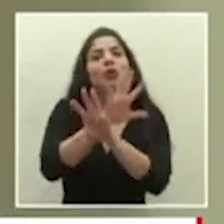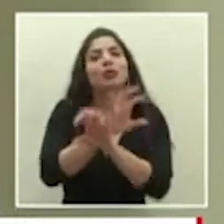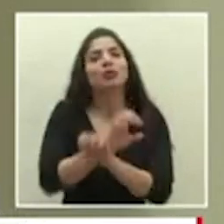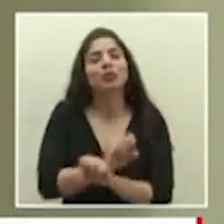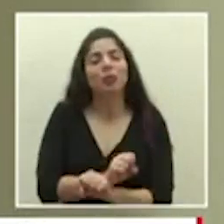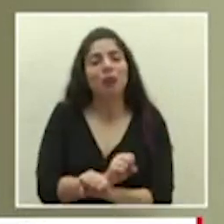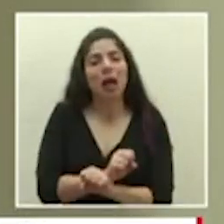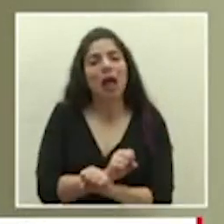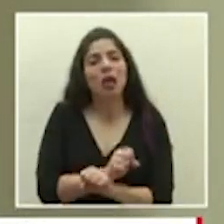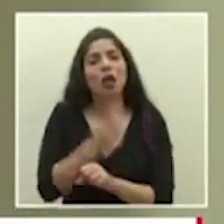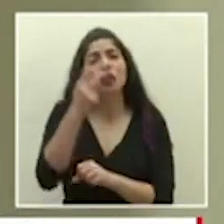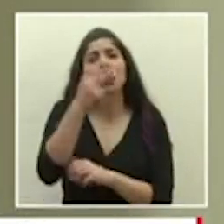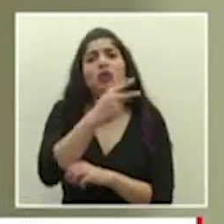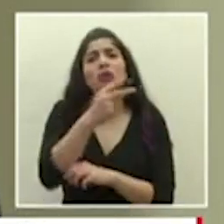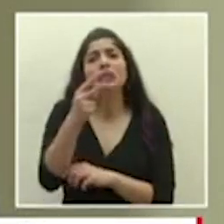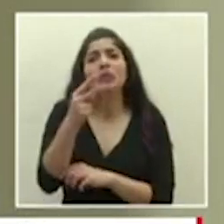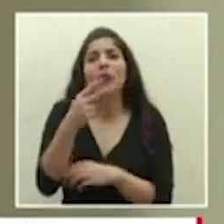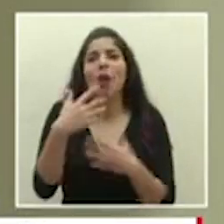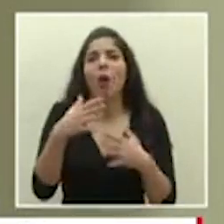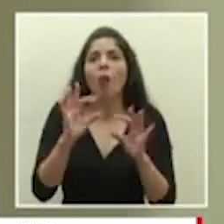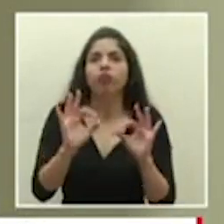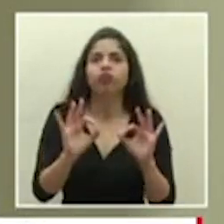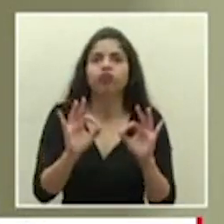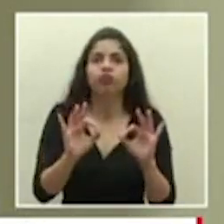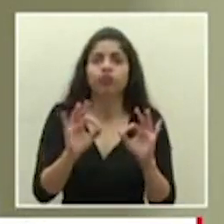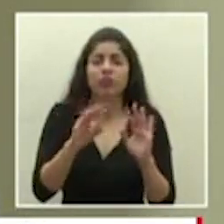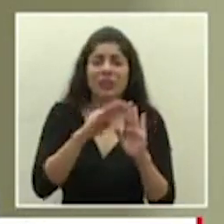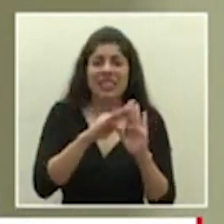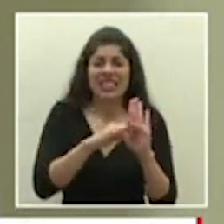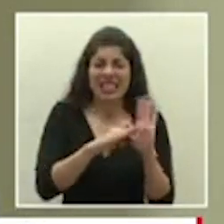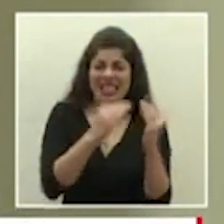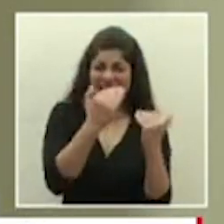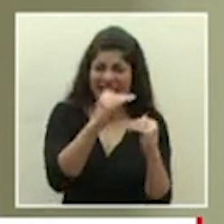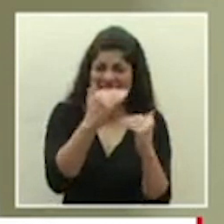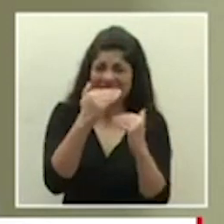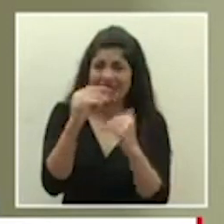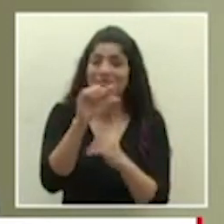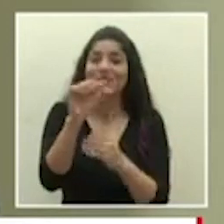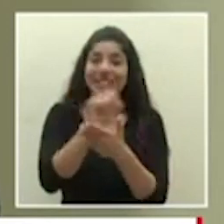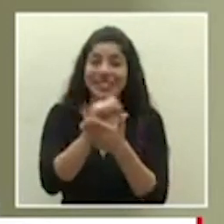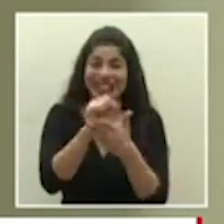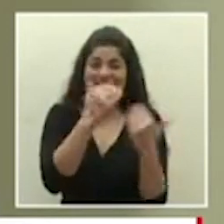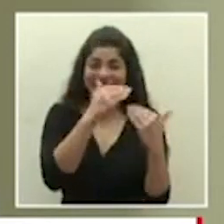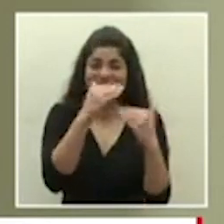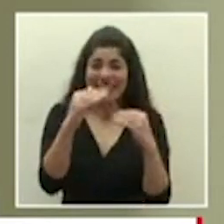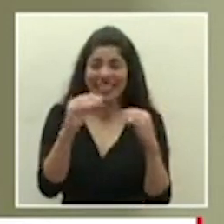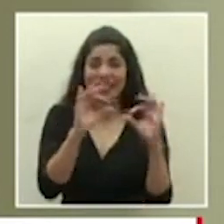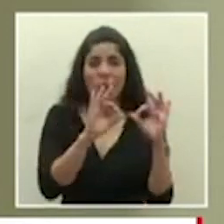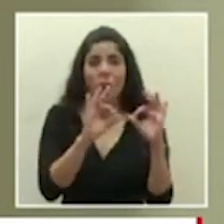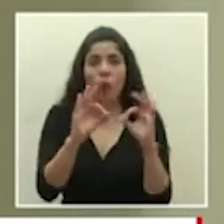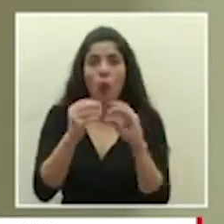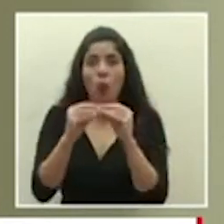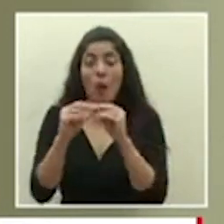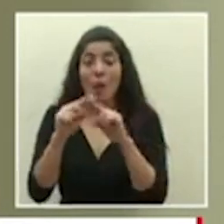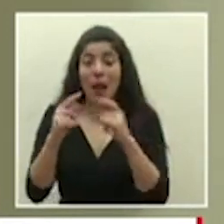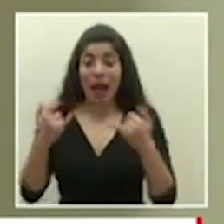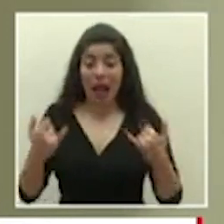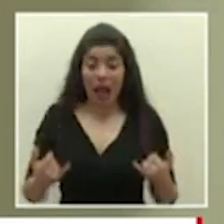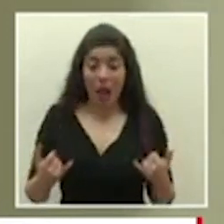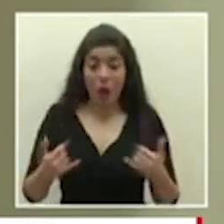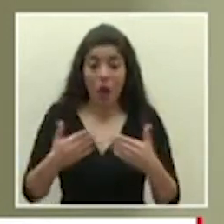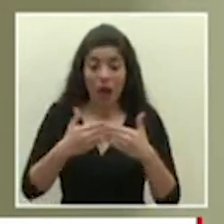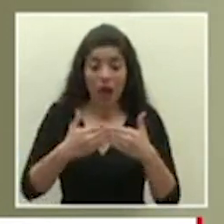eventualmente a unas dos semanas de bonanza que tuvimos con las medidas sumamente restrictivas después de Semana Santa pero tenemos que entrar en ese